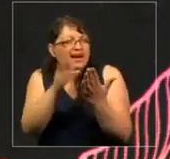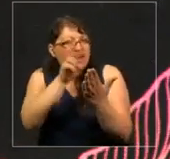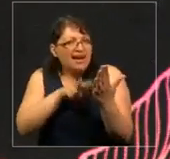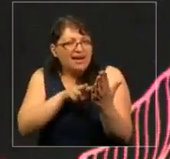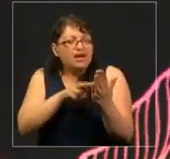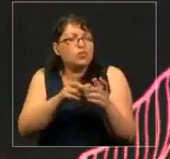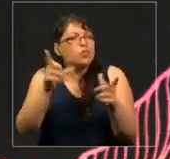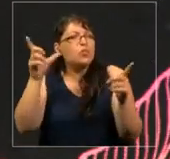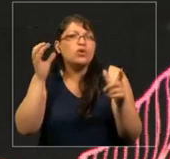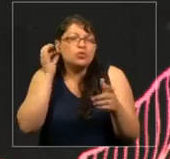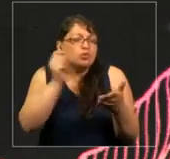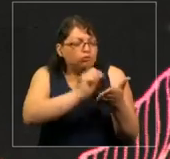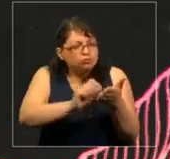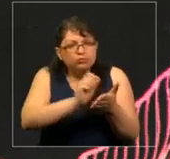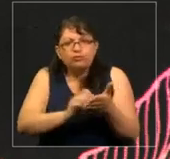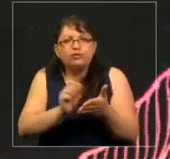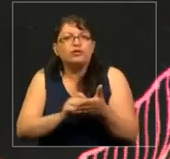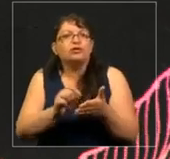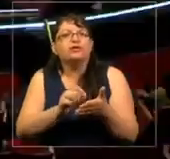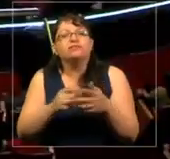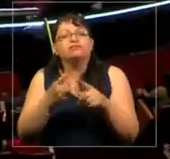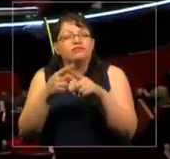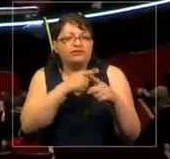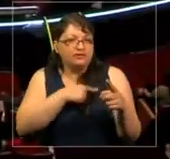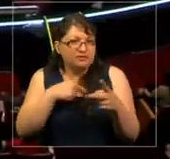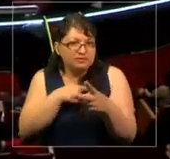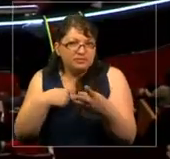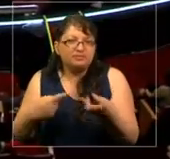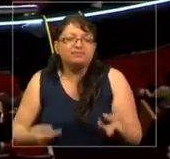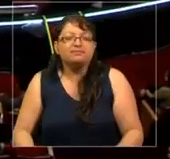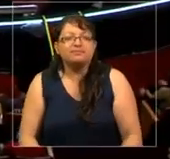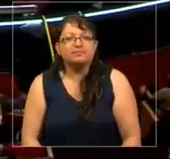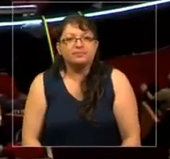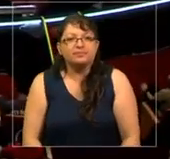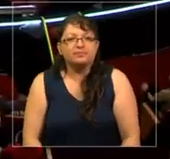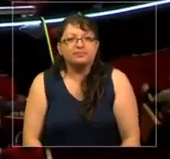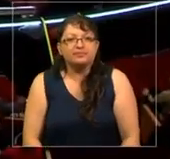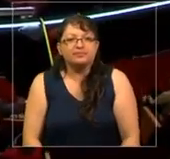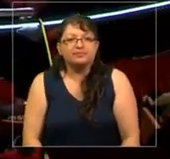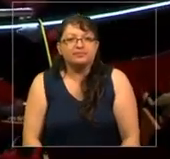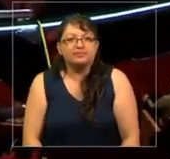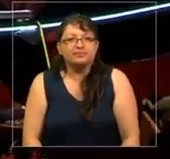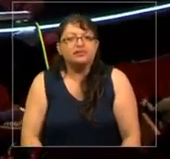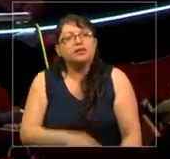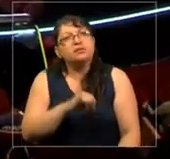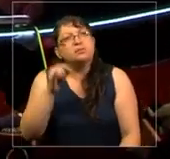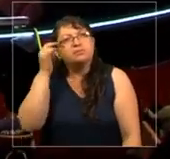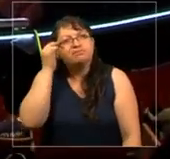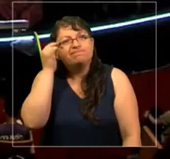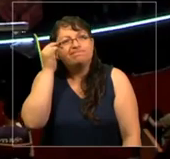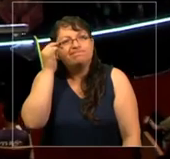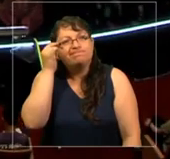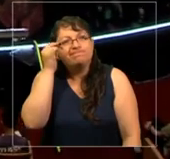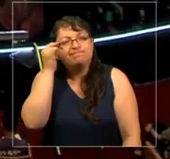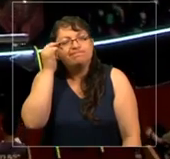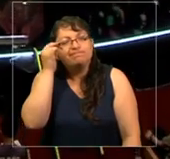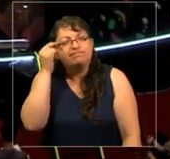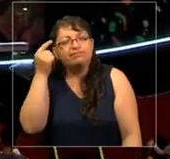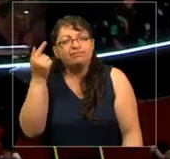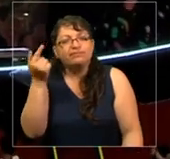increíbles, de Simone de C. Roy, Mary Gitzkiel. Y luego pensé sobre cómo